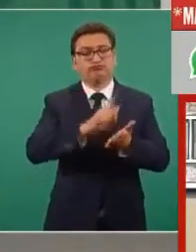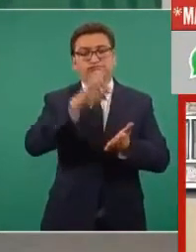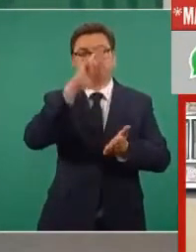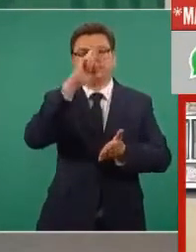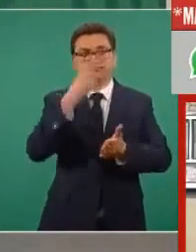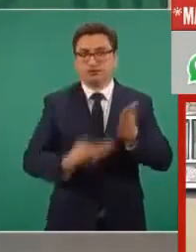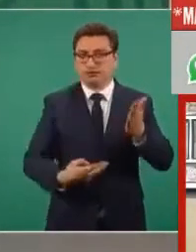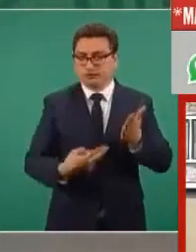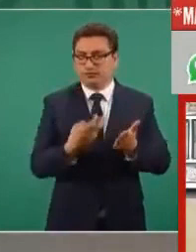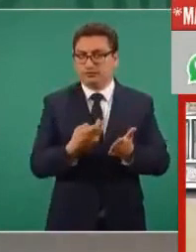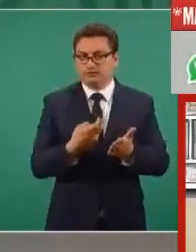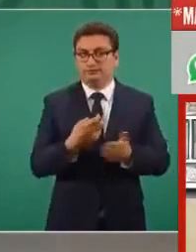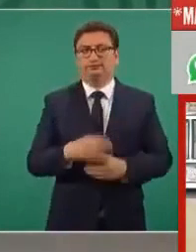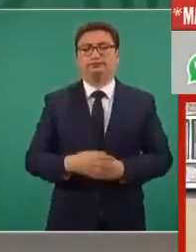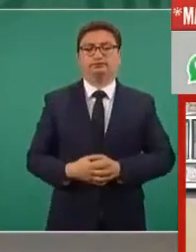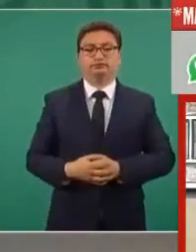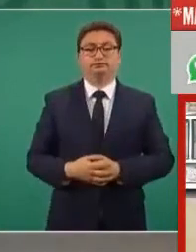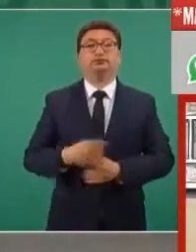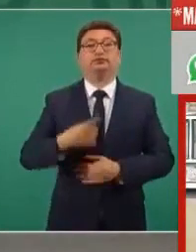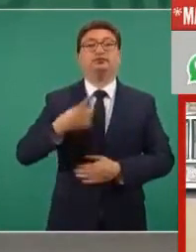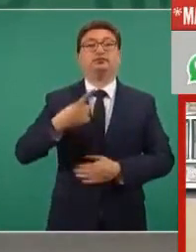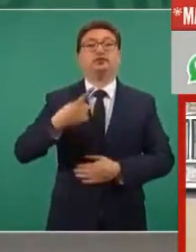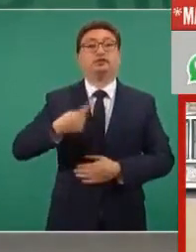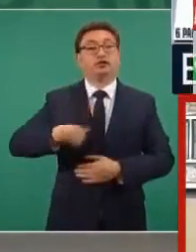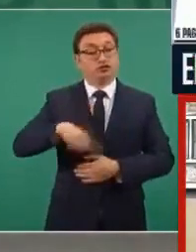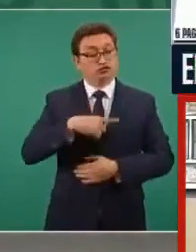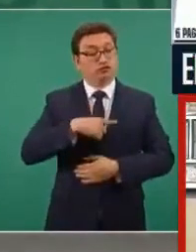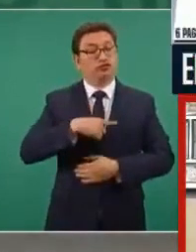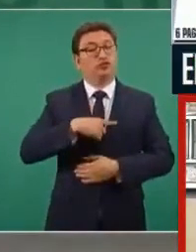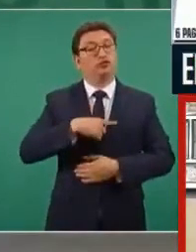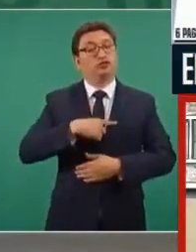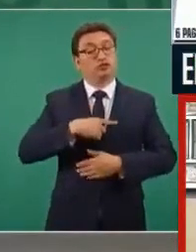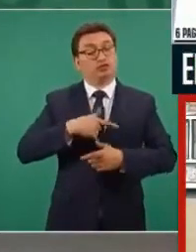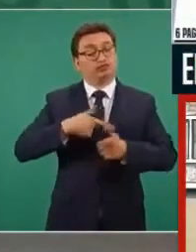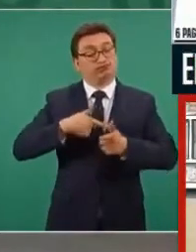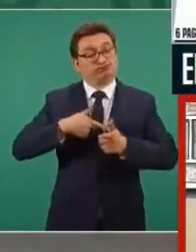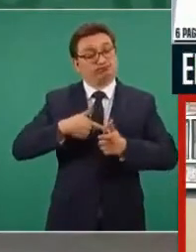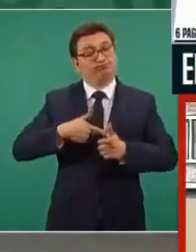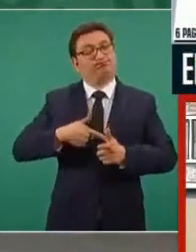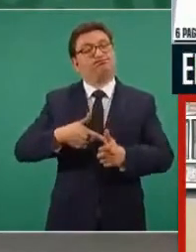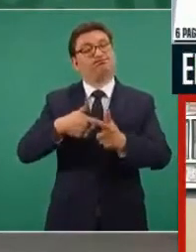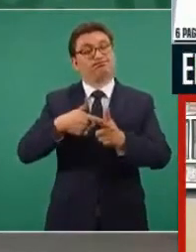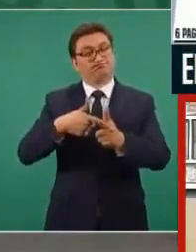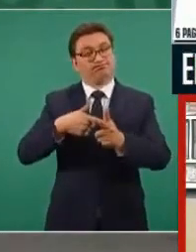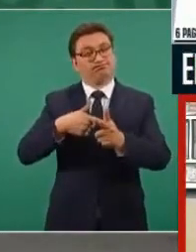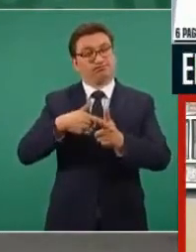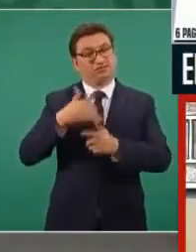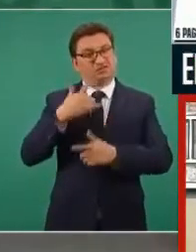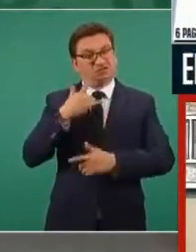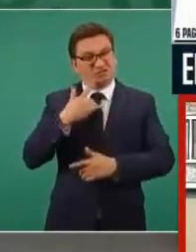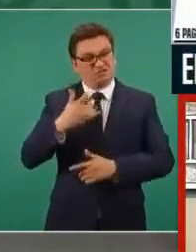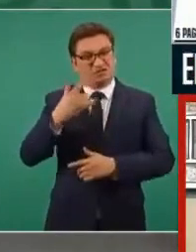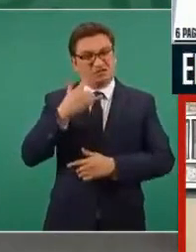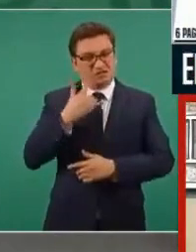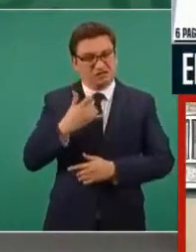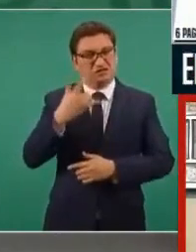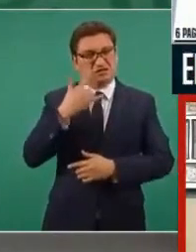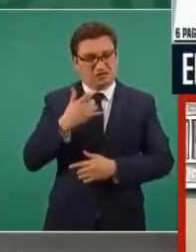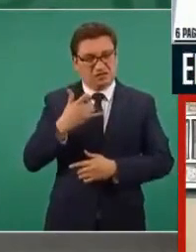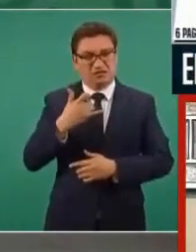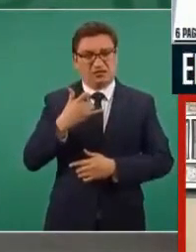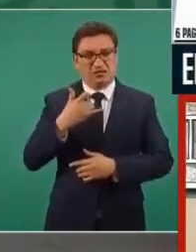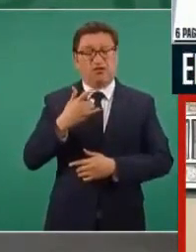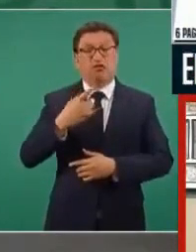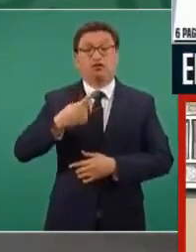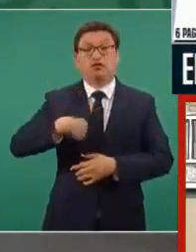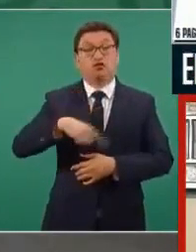y que nosotros somos muy perseverantes y que no